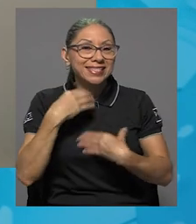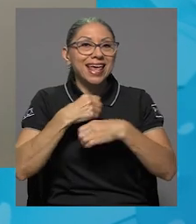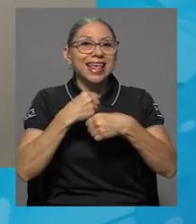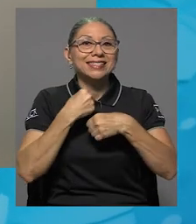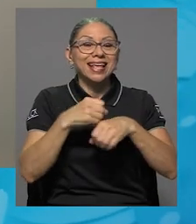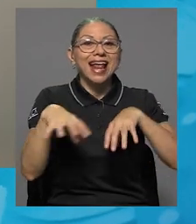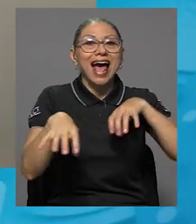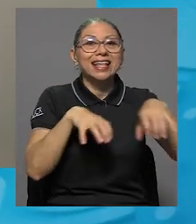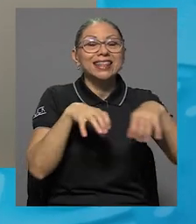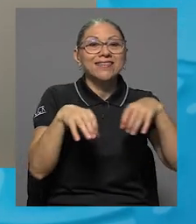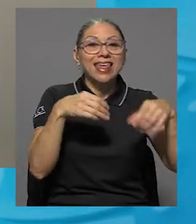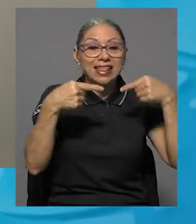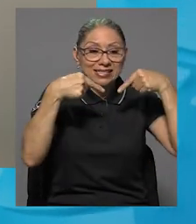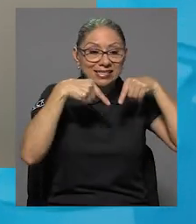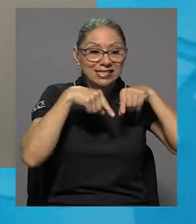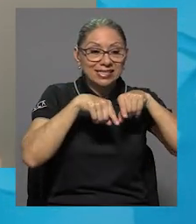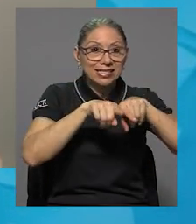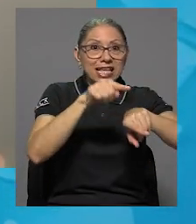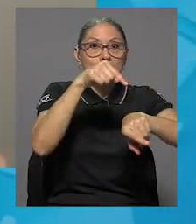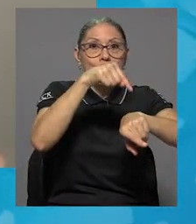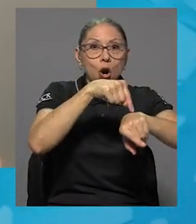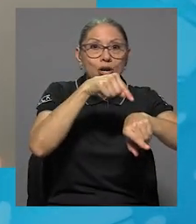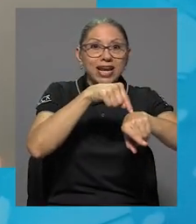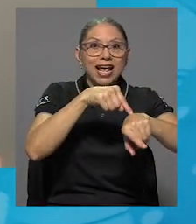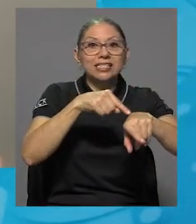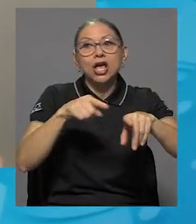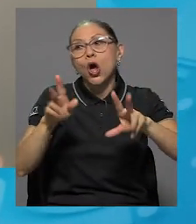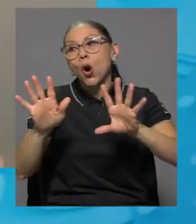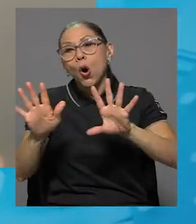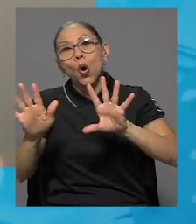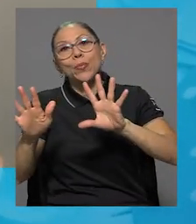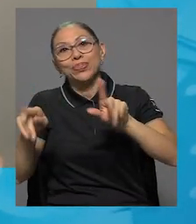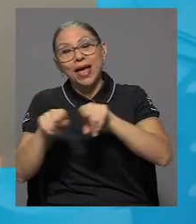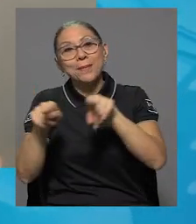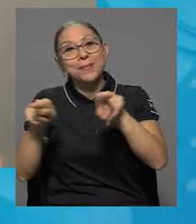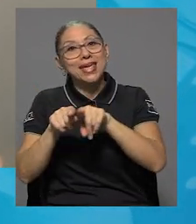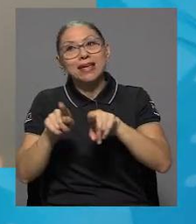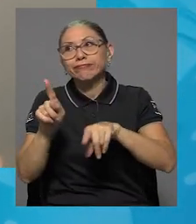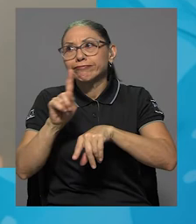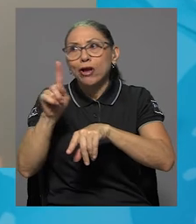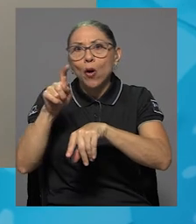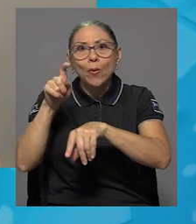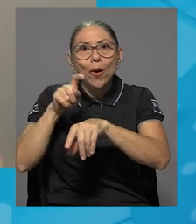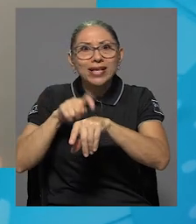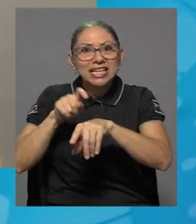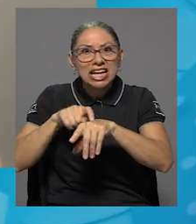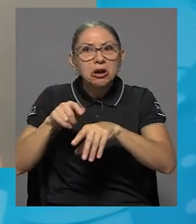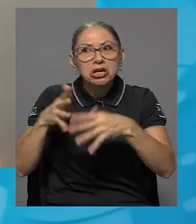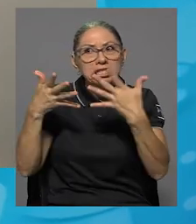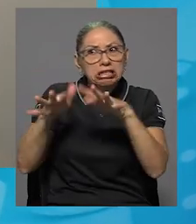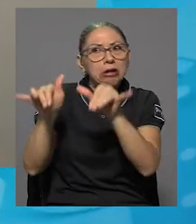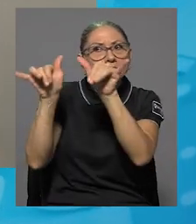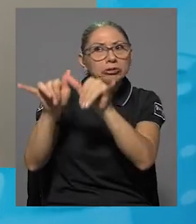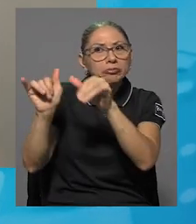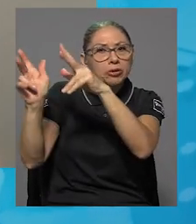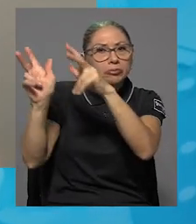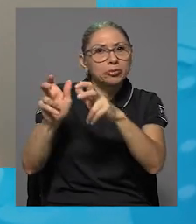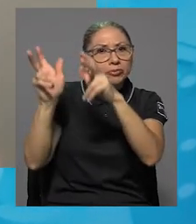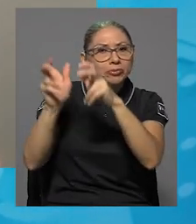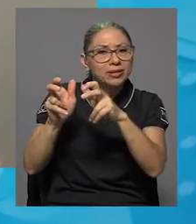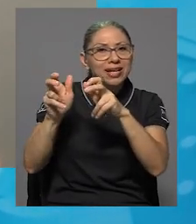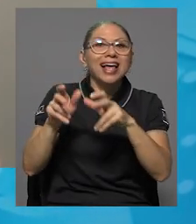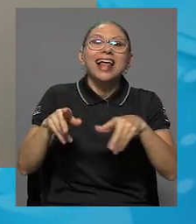sincrónicas como asincrónicas. Un poco el comportamiento que vemos es que la población estudiantil accede más a las actividades